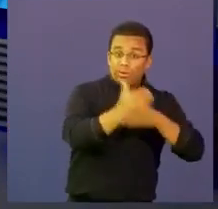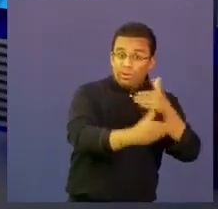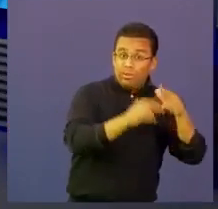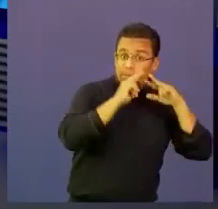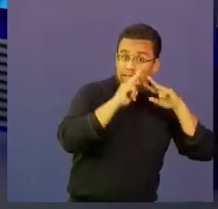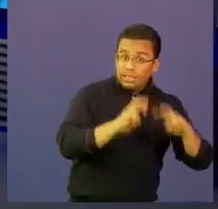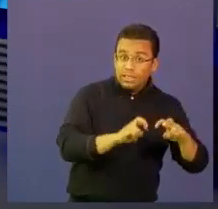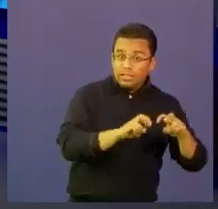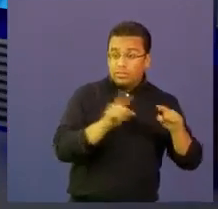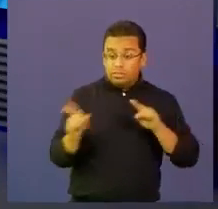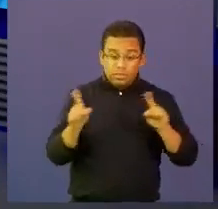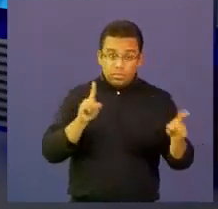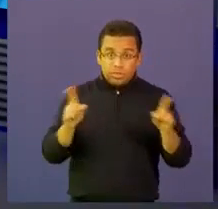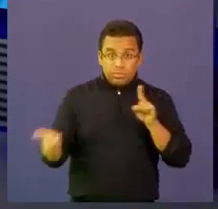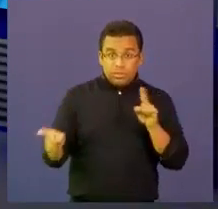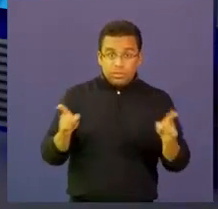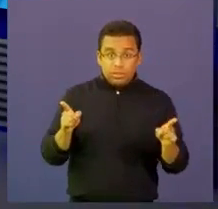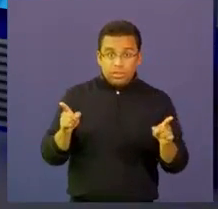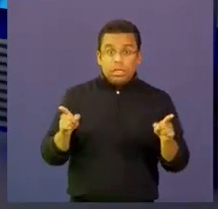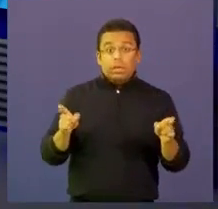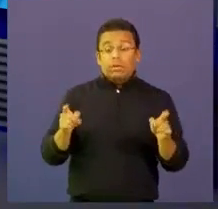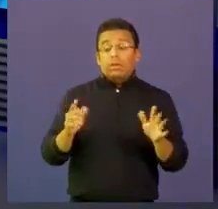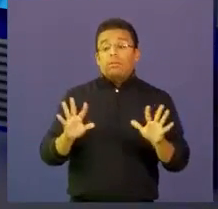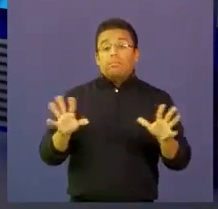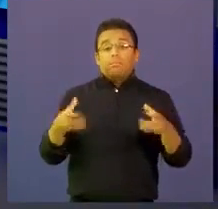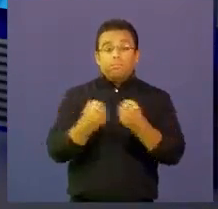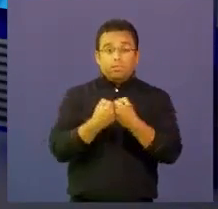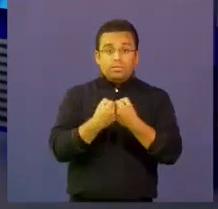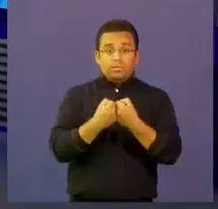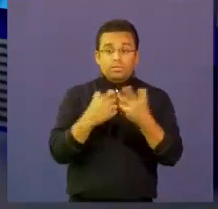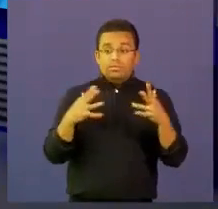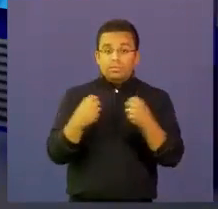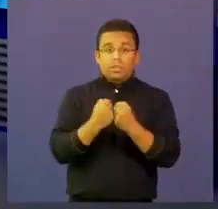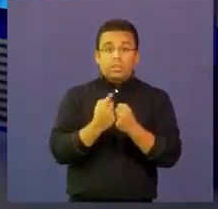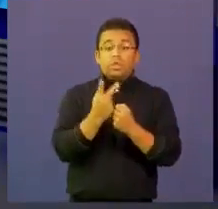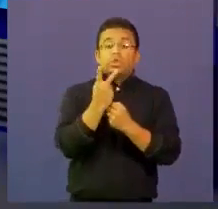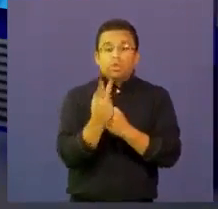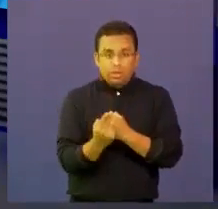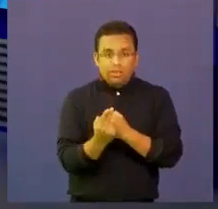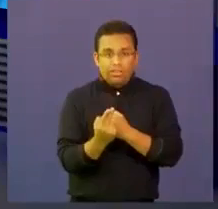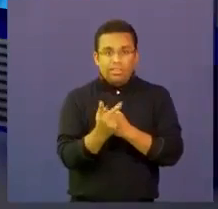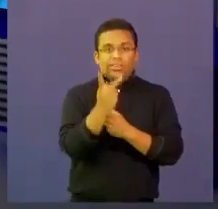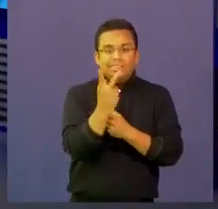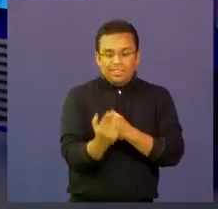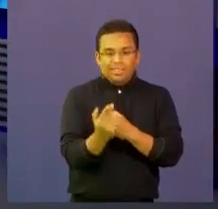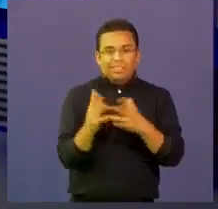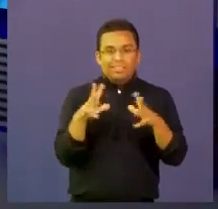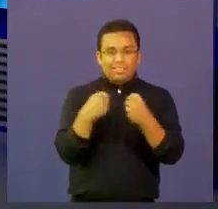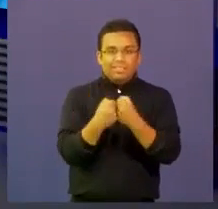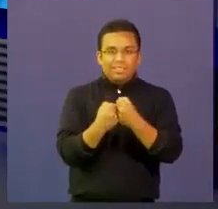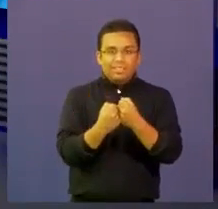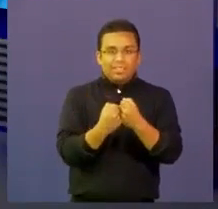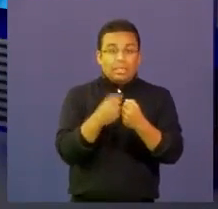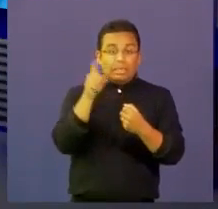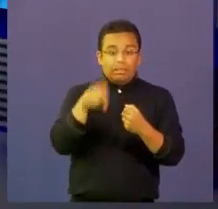son un aliado, una vina fundamental para